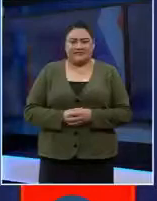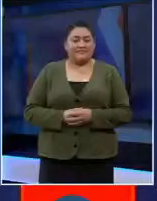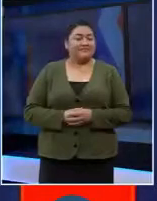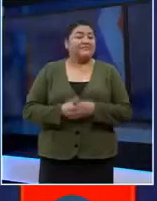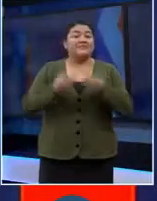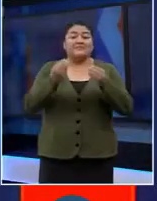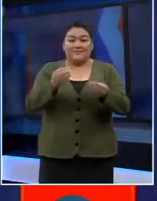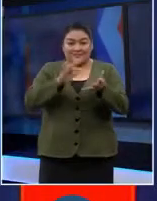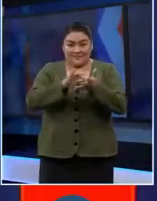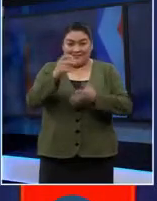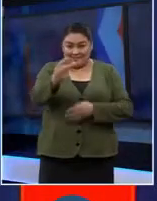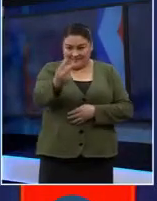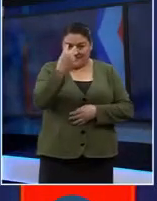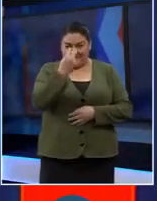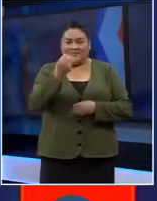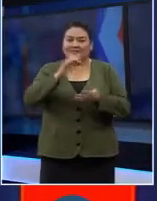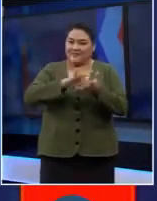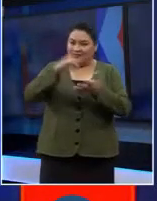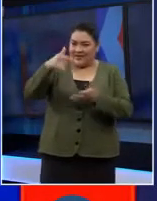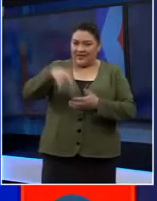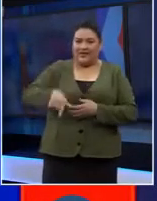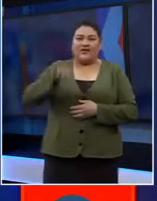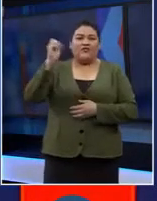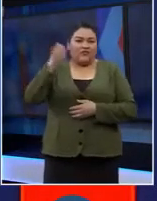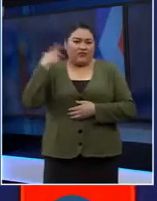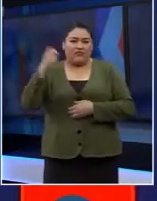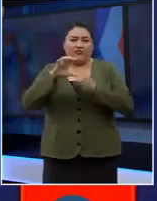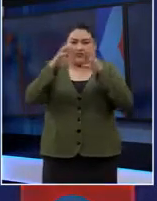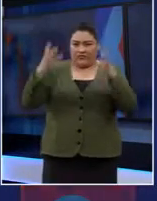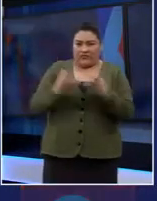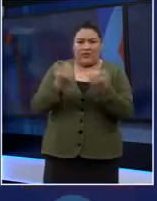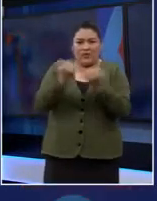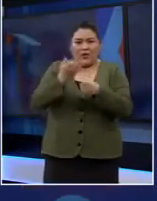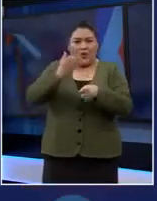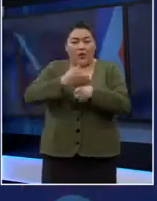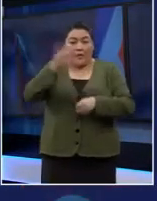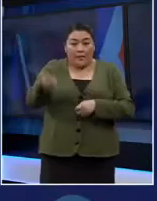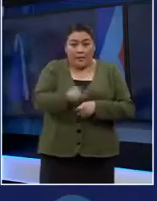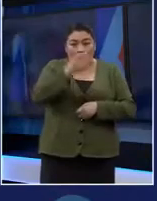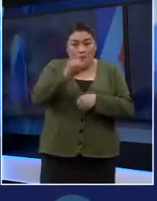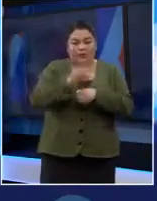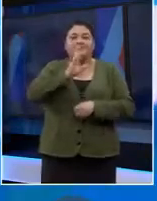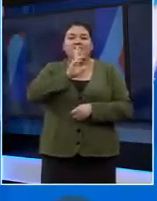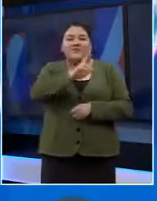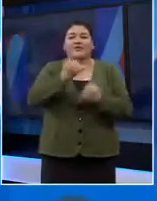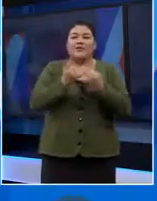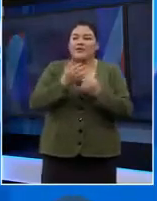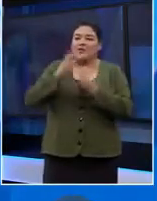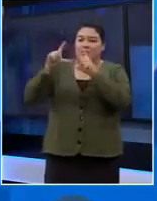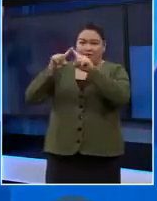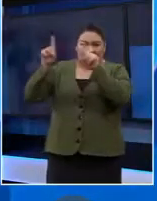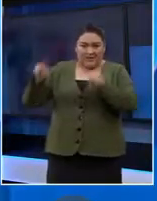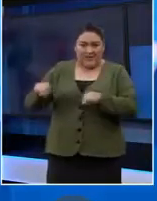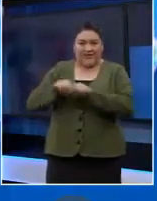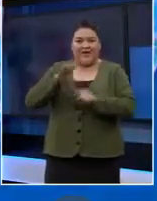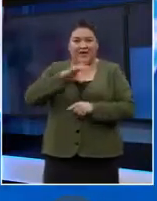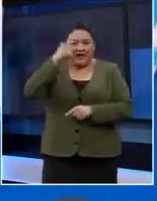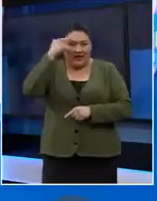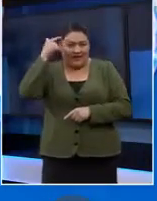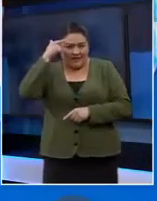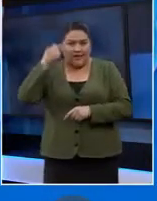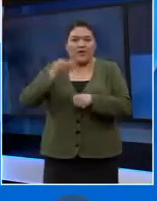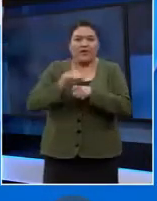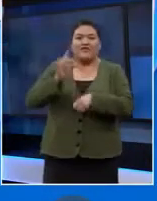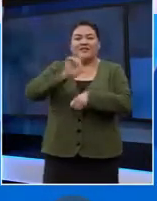Muchas gracias por continuar con nosotros en Foro Global. En tu pantalla puedes ver la respuesta a la trivia de esta noche. También del lado derecho, en el recuadro, está Gaby Herrera, quien en esta